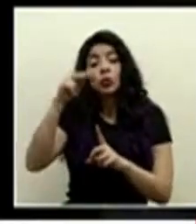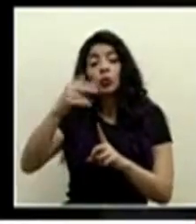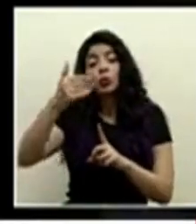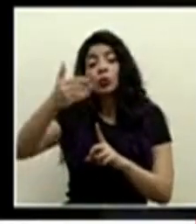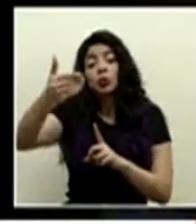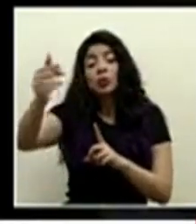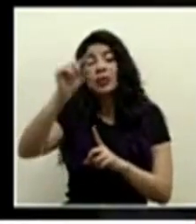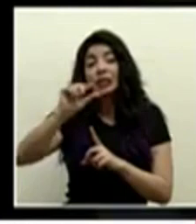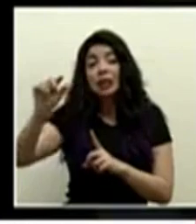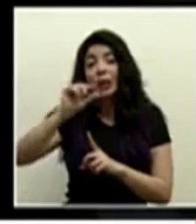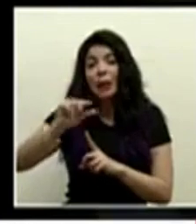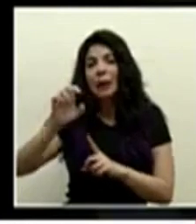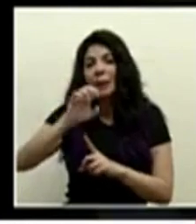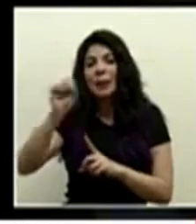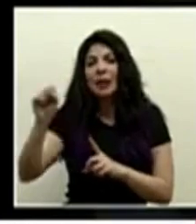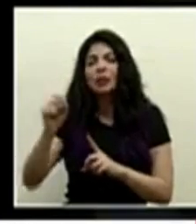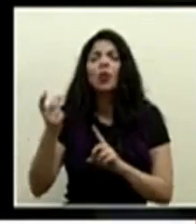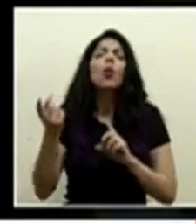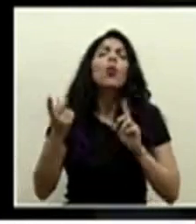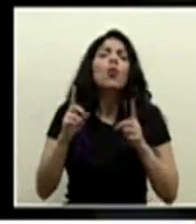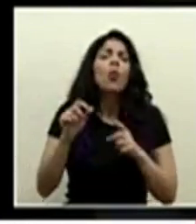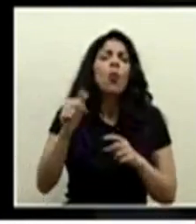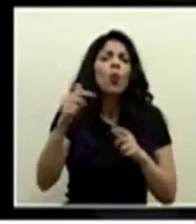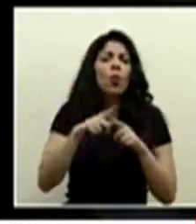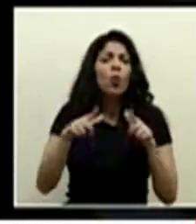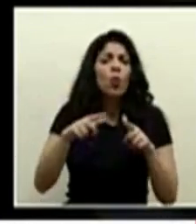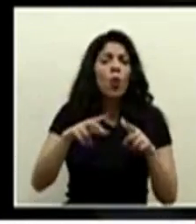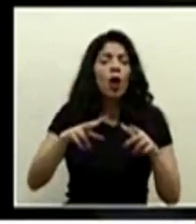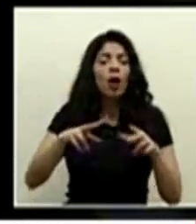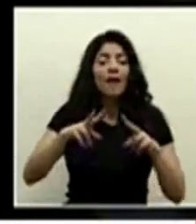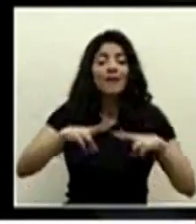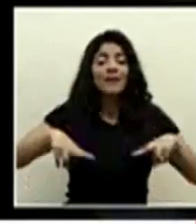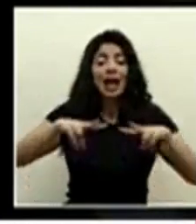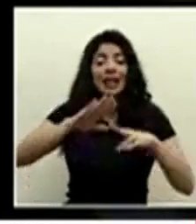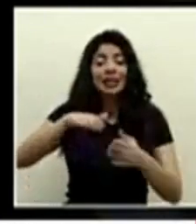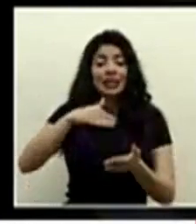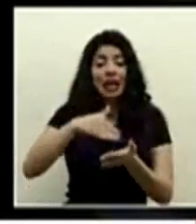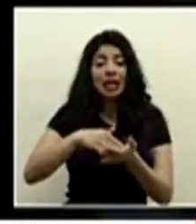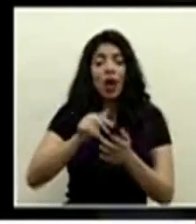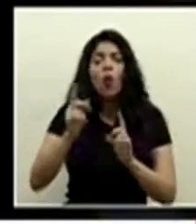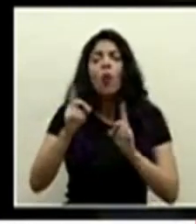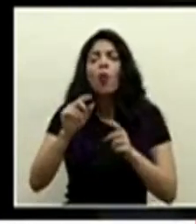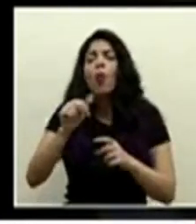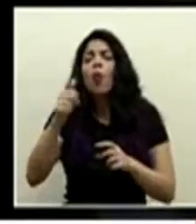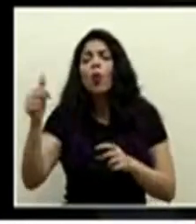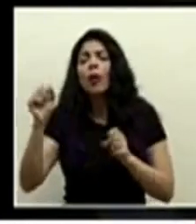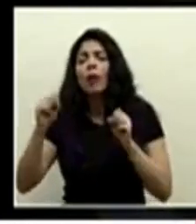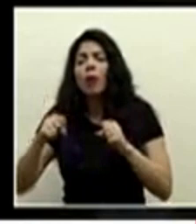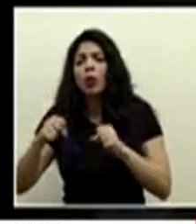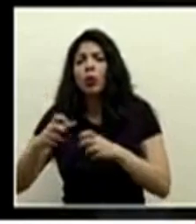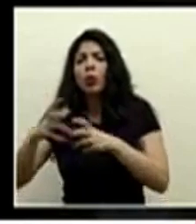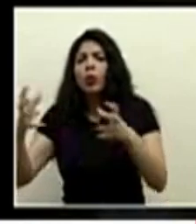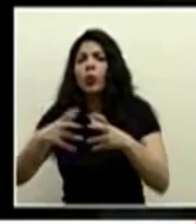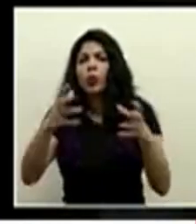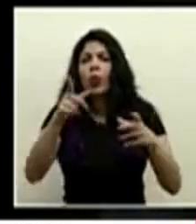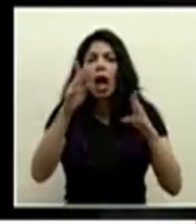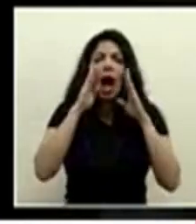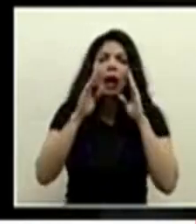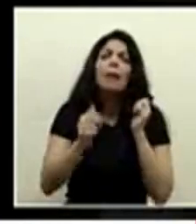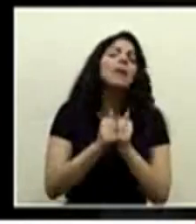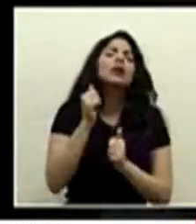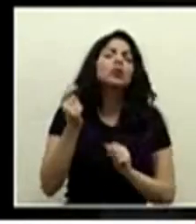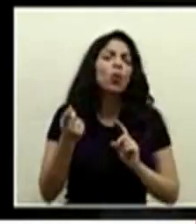para las próximas semanas o meses que otras áreas además del valle central podrían tener algún crecimiento o les estarían poniendo más atención